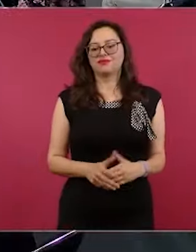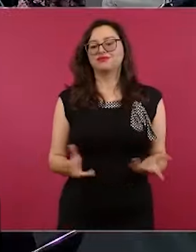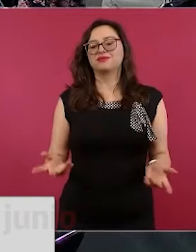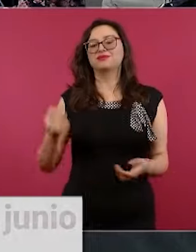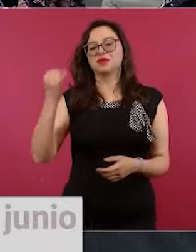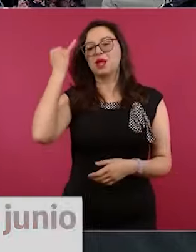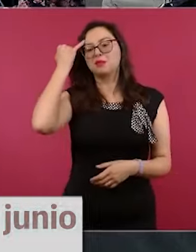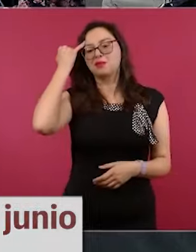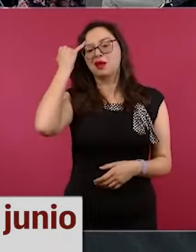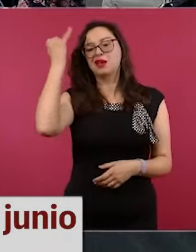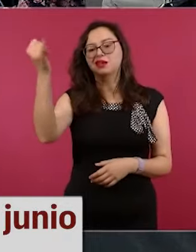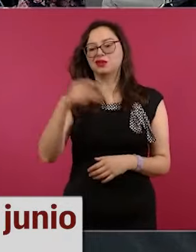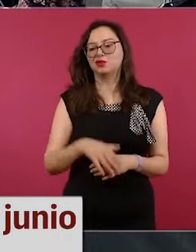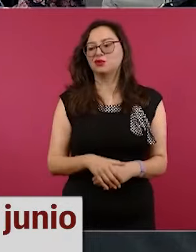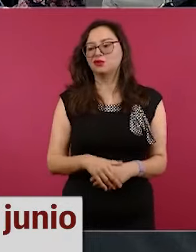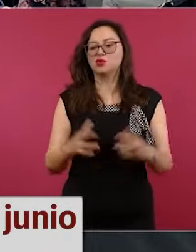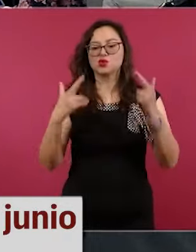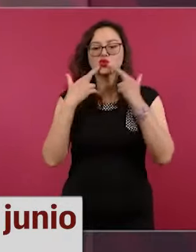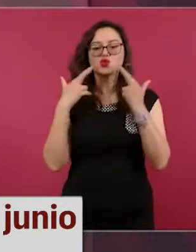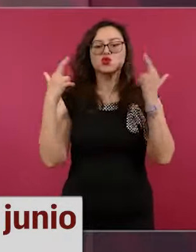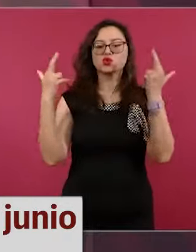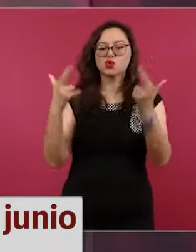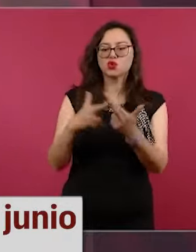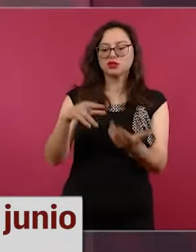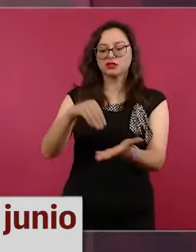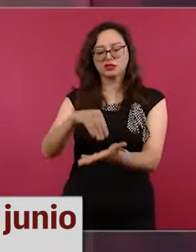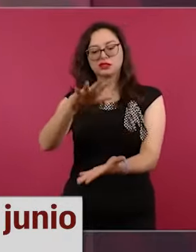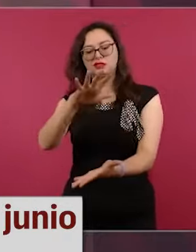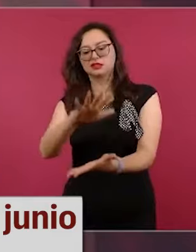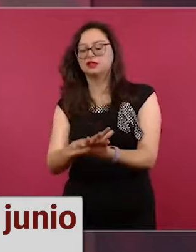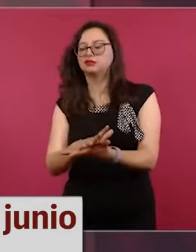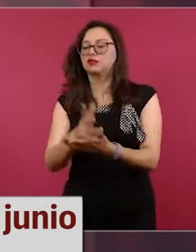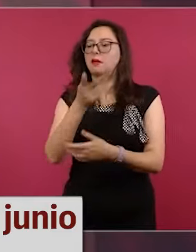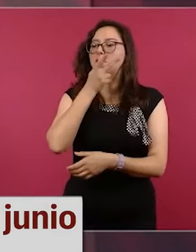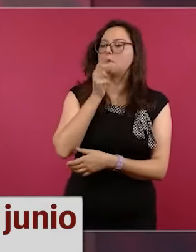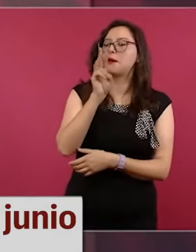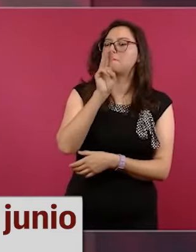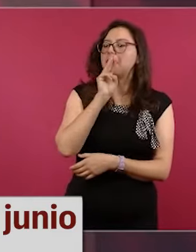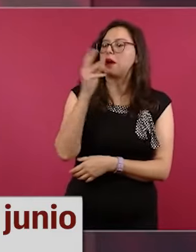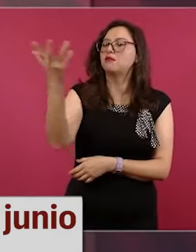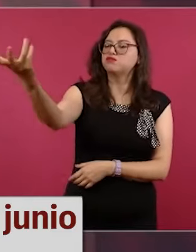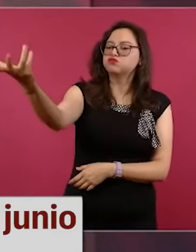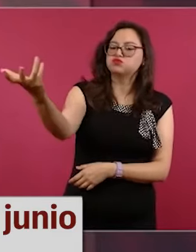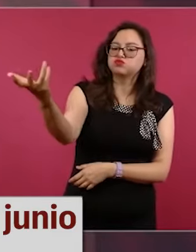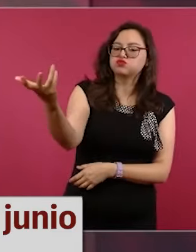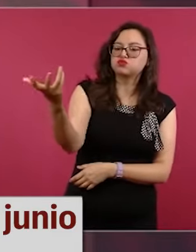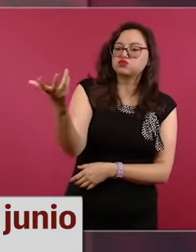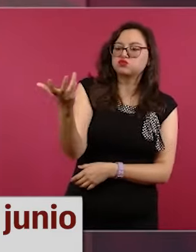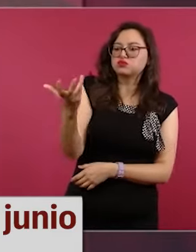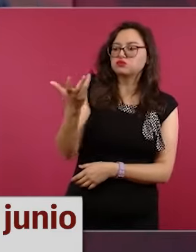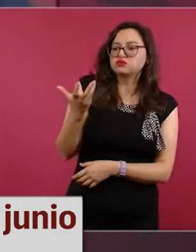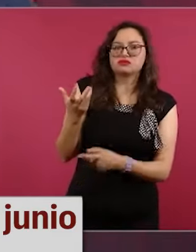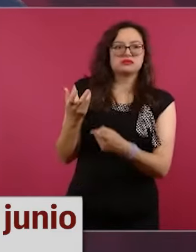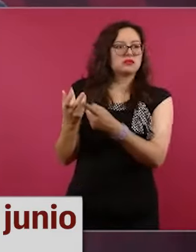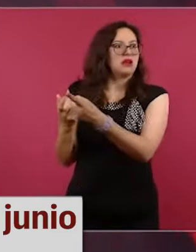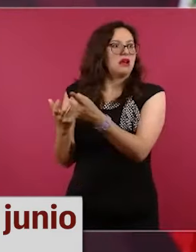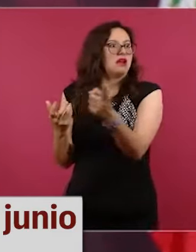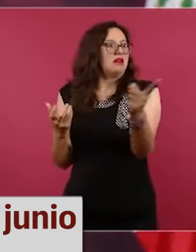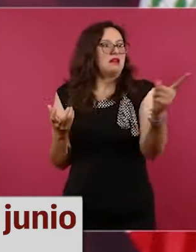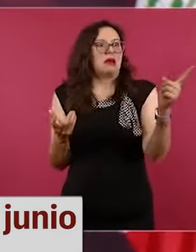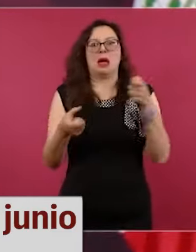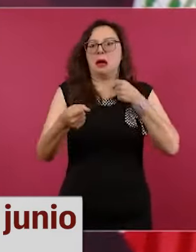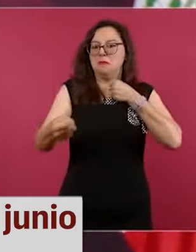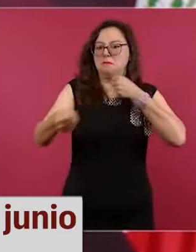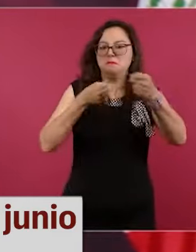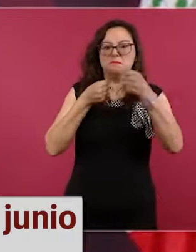AMLO anuncia gira del adiós, después del 2 de junio con recorrido por todo el país. En el marco de las campañas electorales, el presidente Andrés Manuel